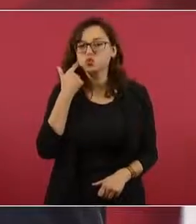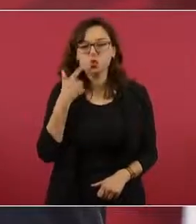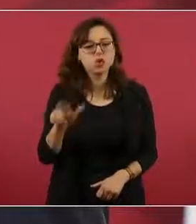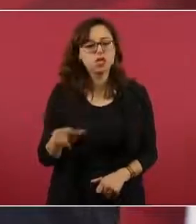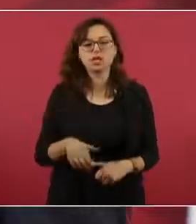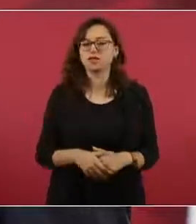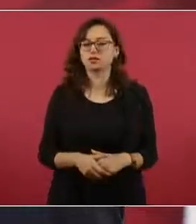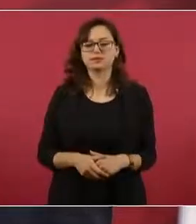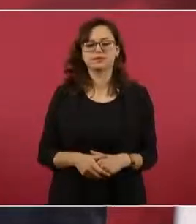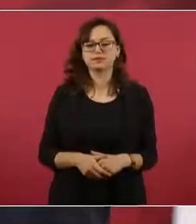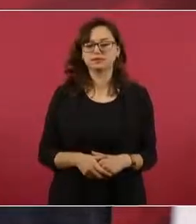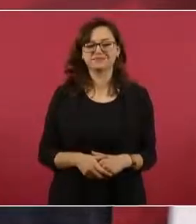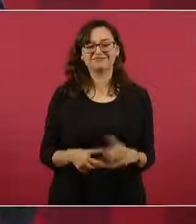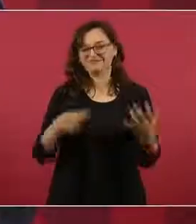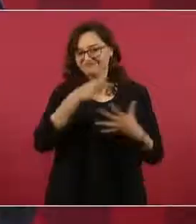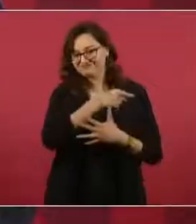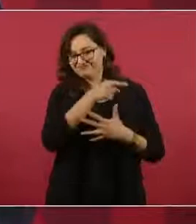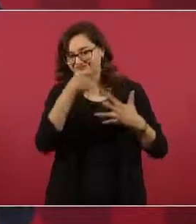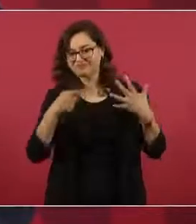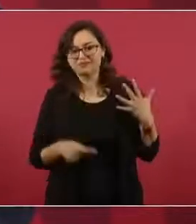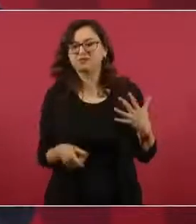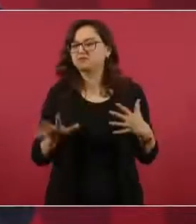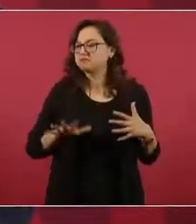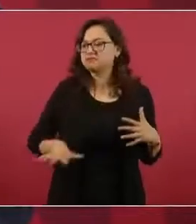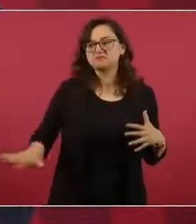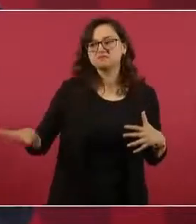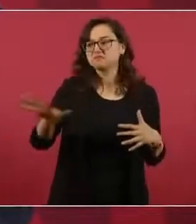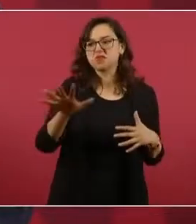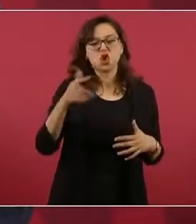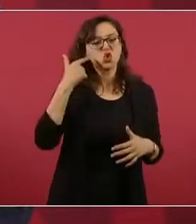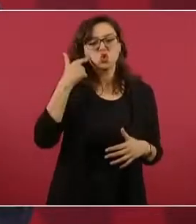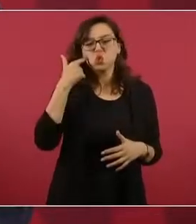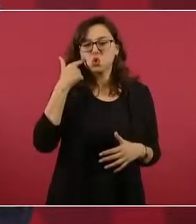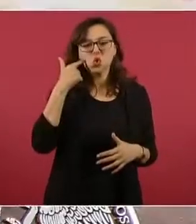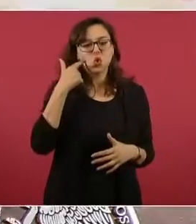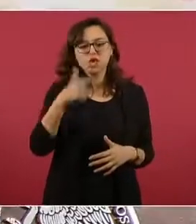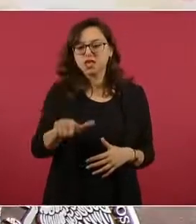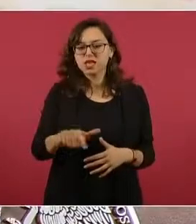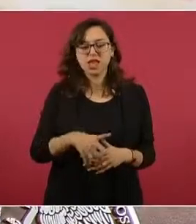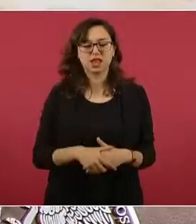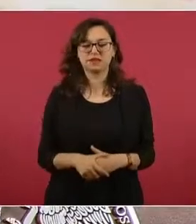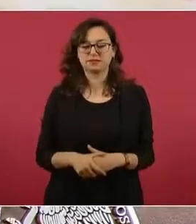Nada de eso quiere ir al pueblo, el